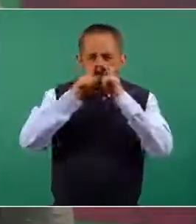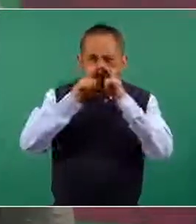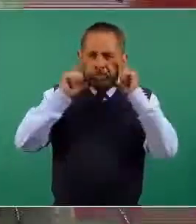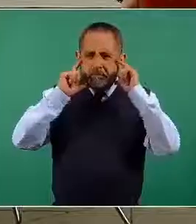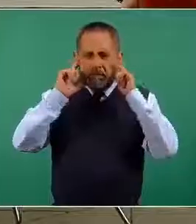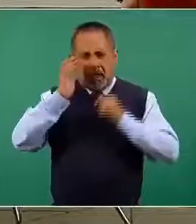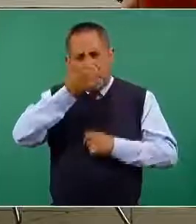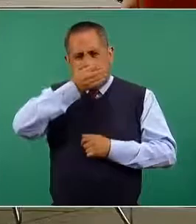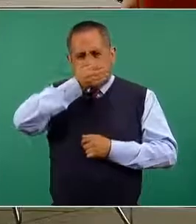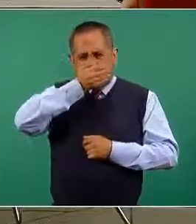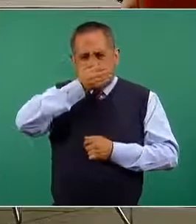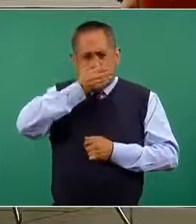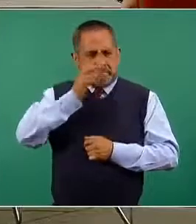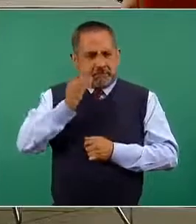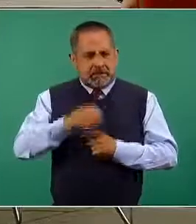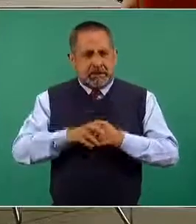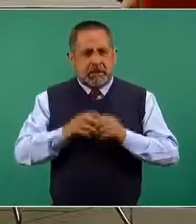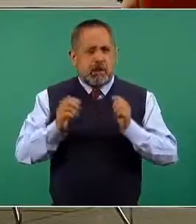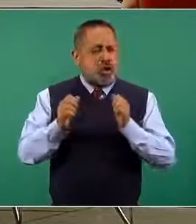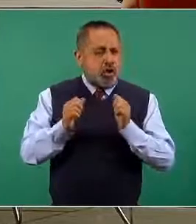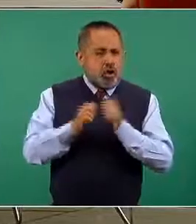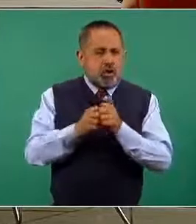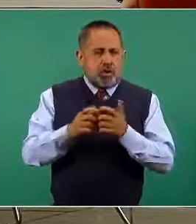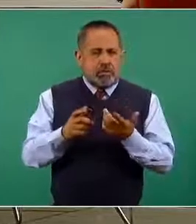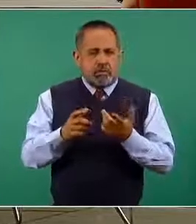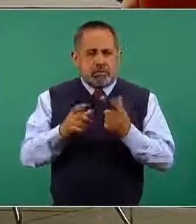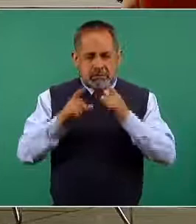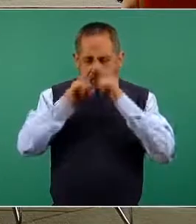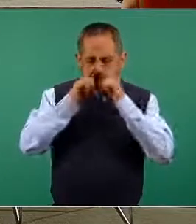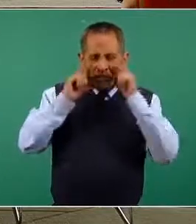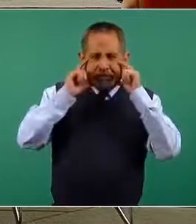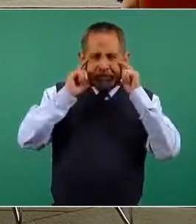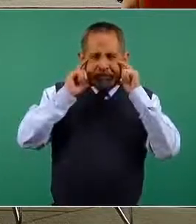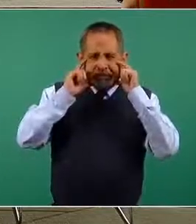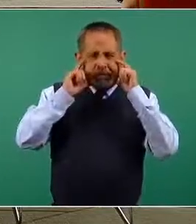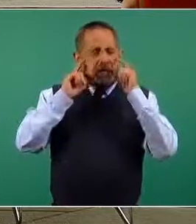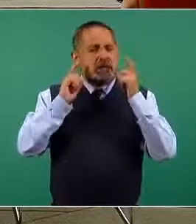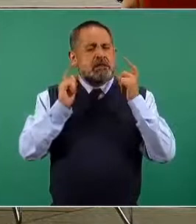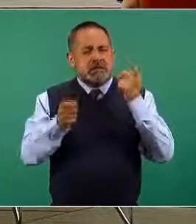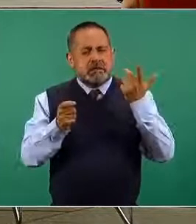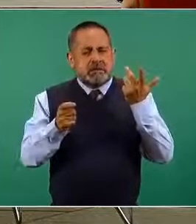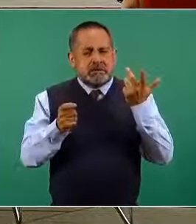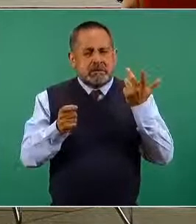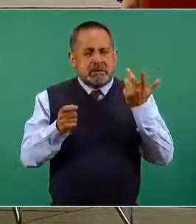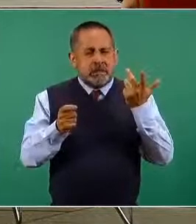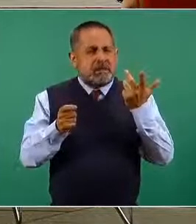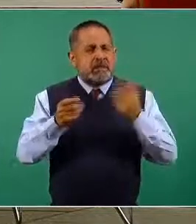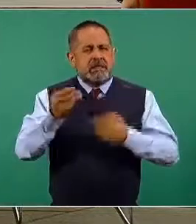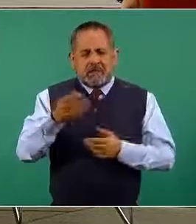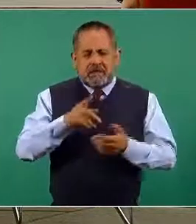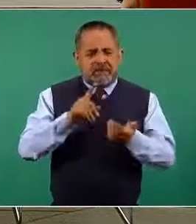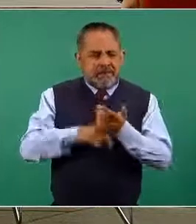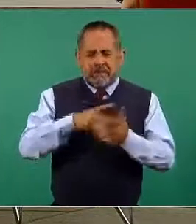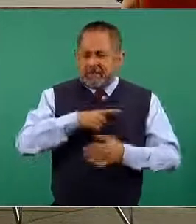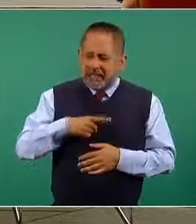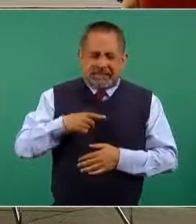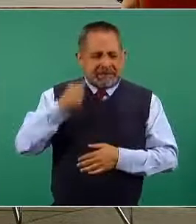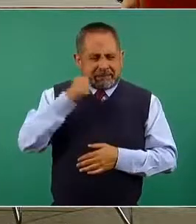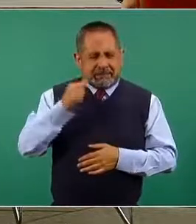correcto del cubrebocas y la etiqueta respiratoria, a pesar de traer el cubrebocas de cualquier forma se debe de